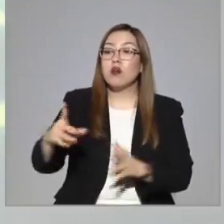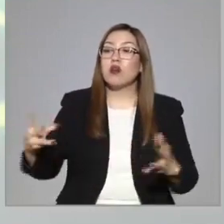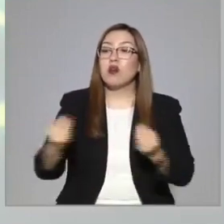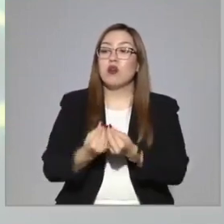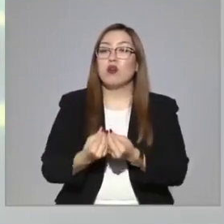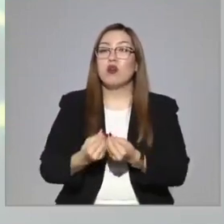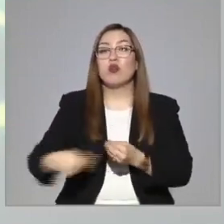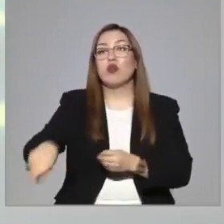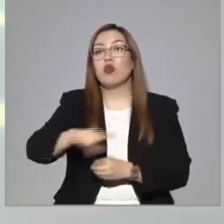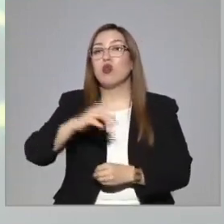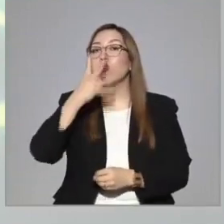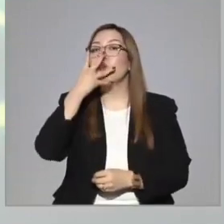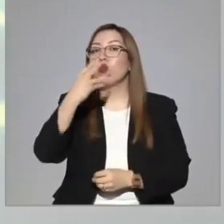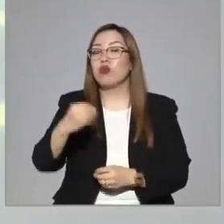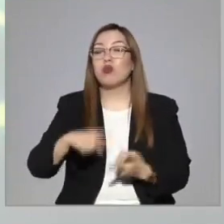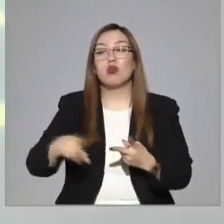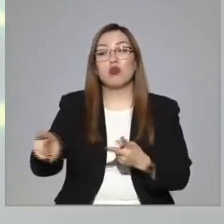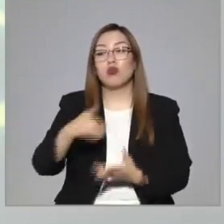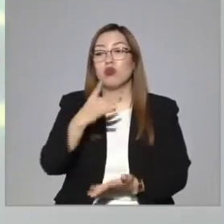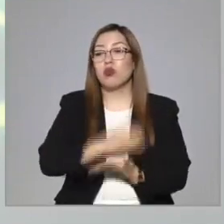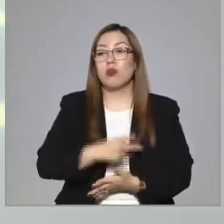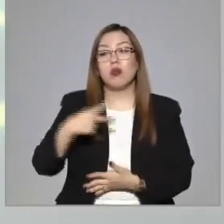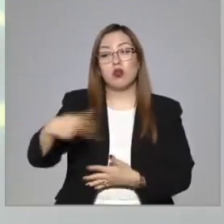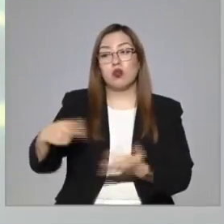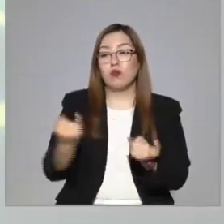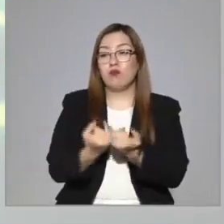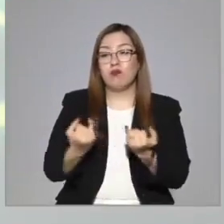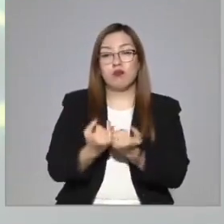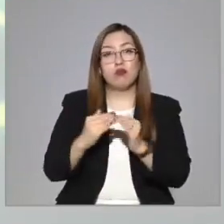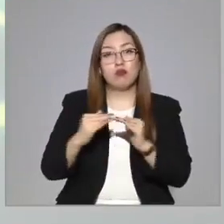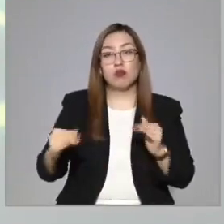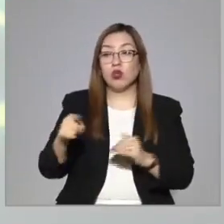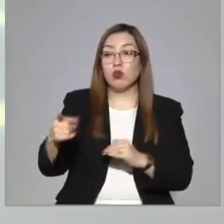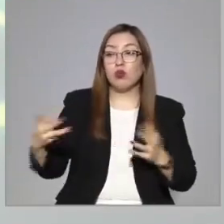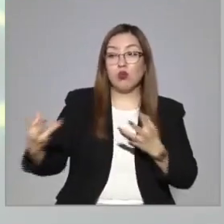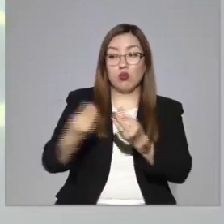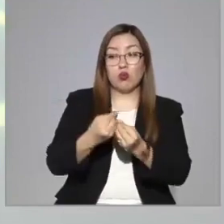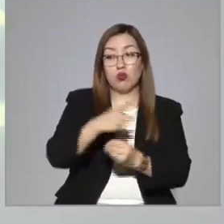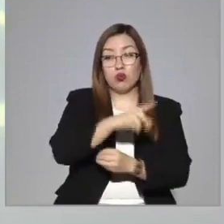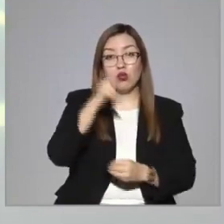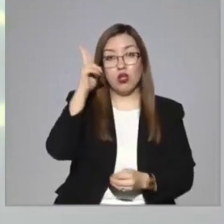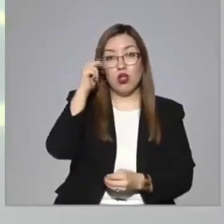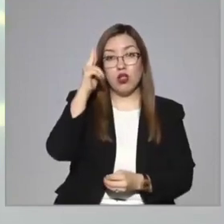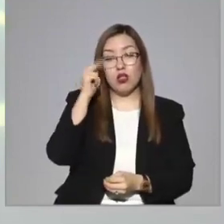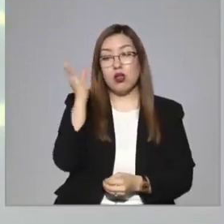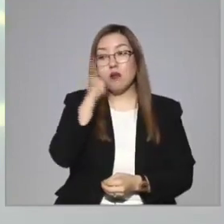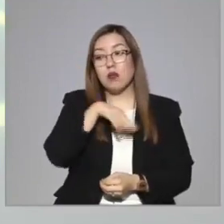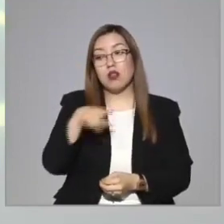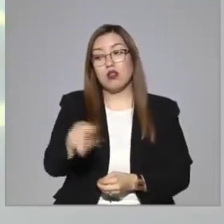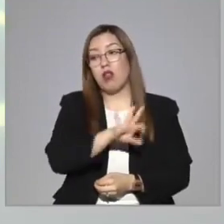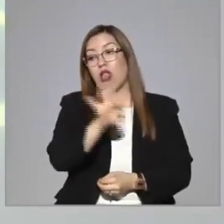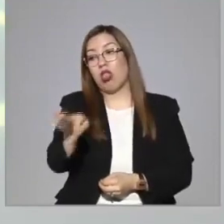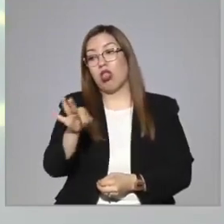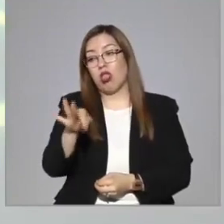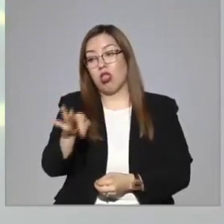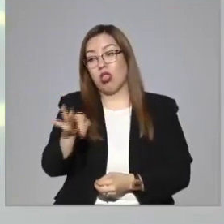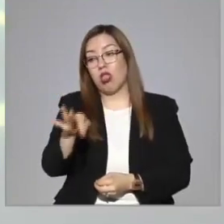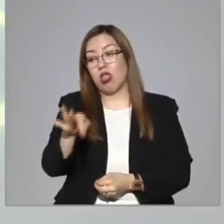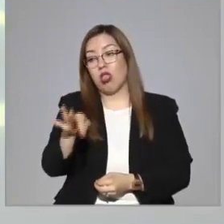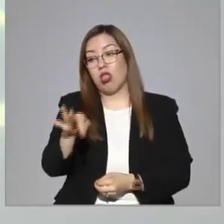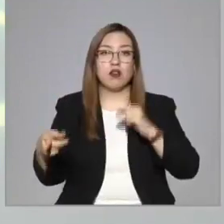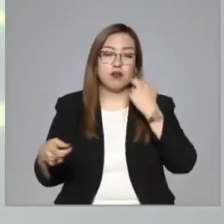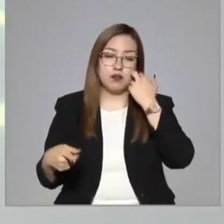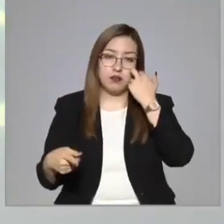con zorros, que solo se puede juntar con los de su clase, que si se junta con las liebres va a ser mal influenciado. Y por el otro lado,